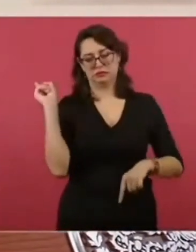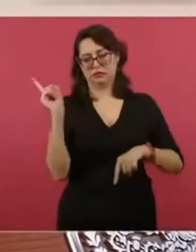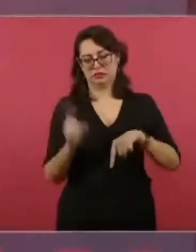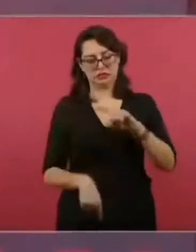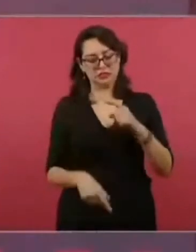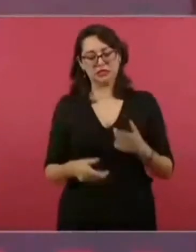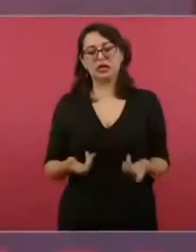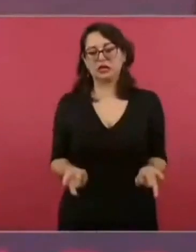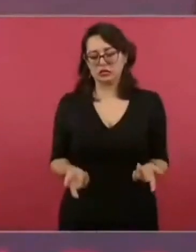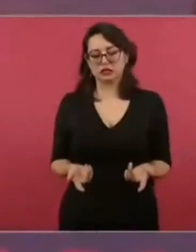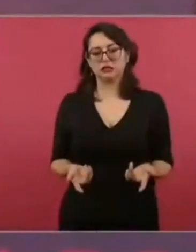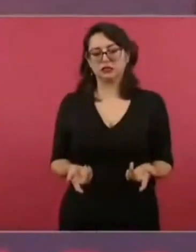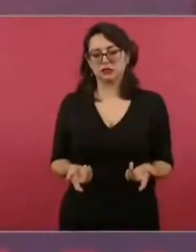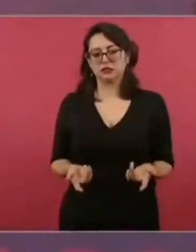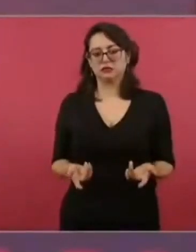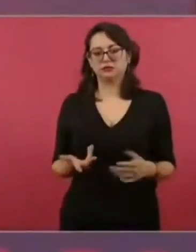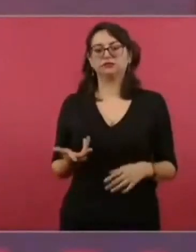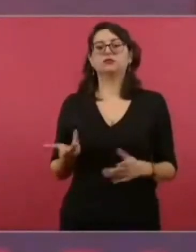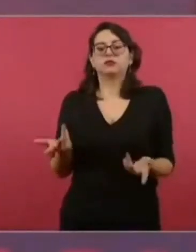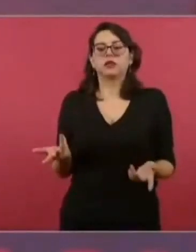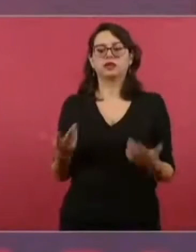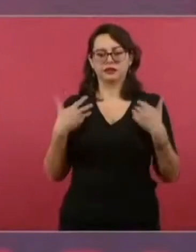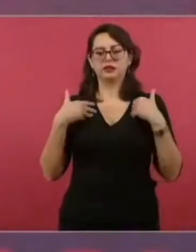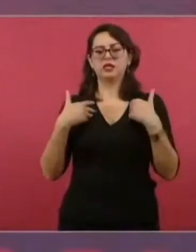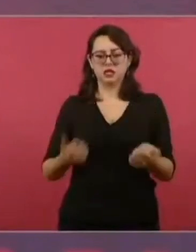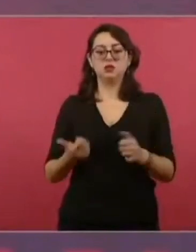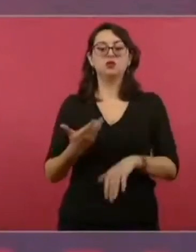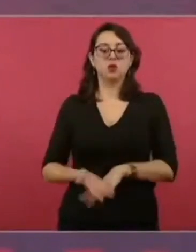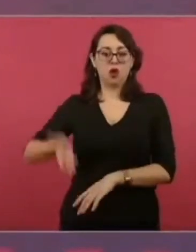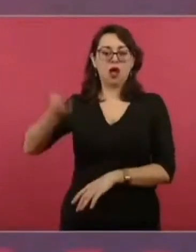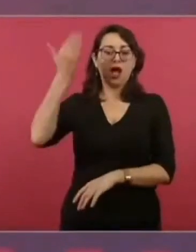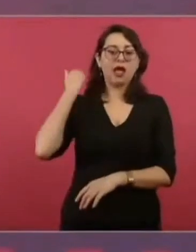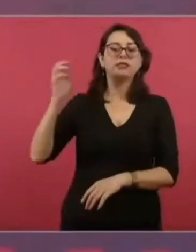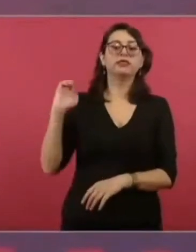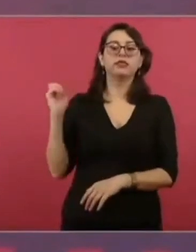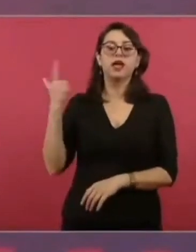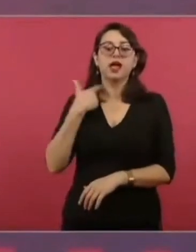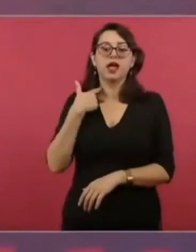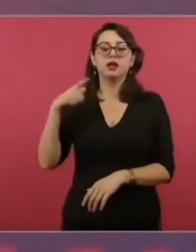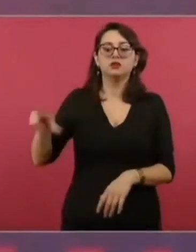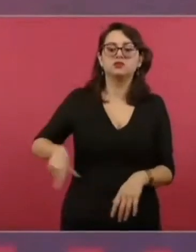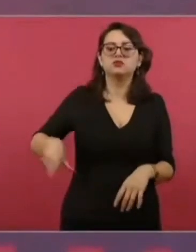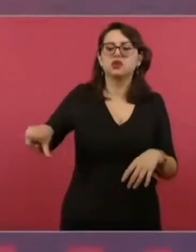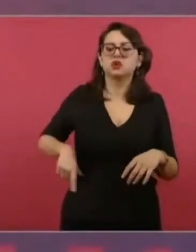pues, si robaban arriba,